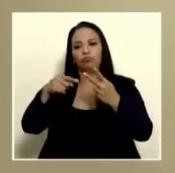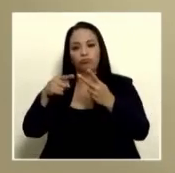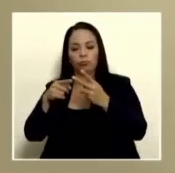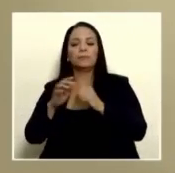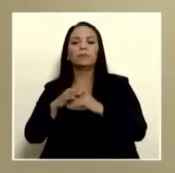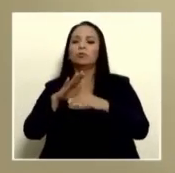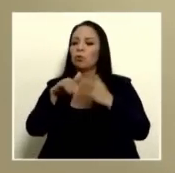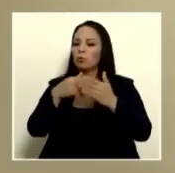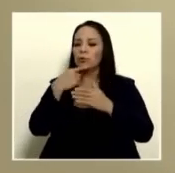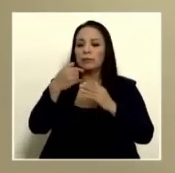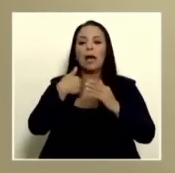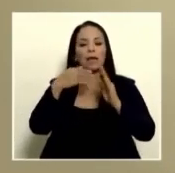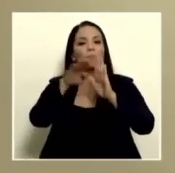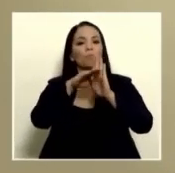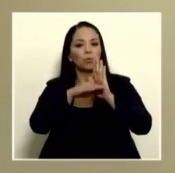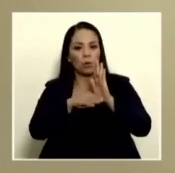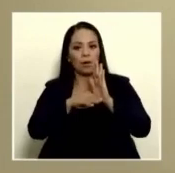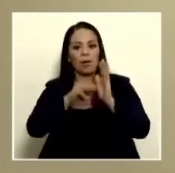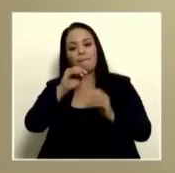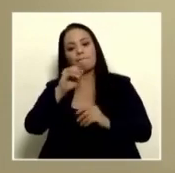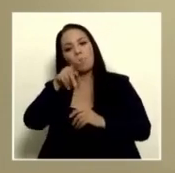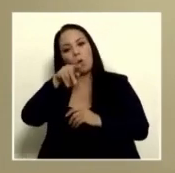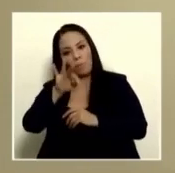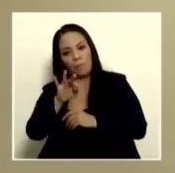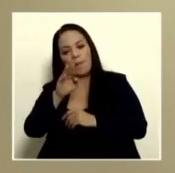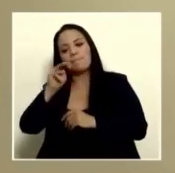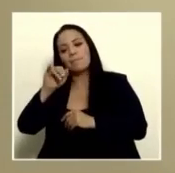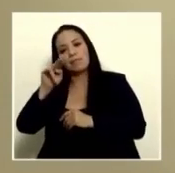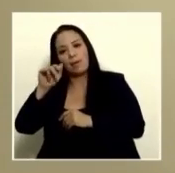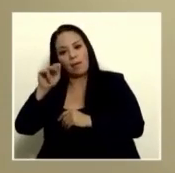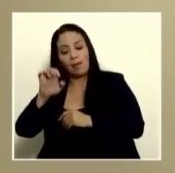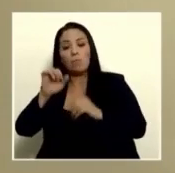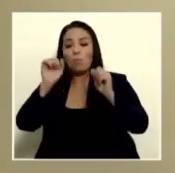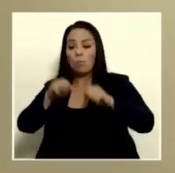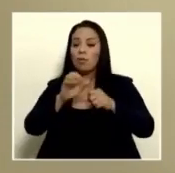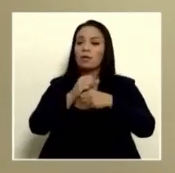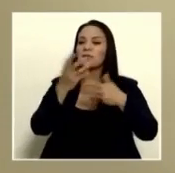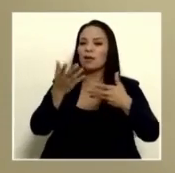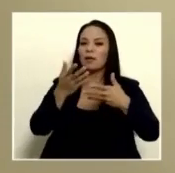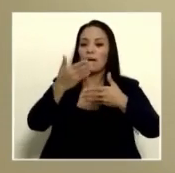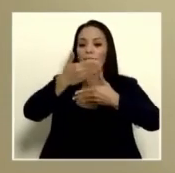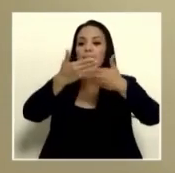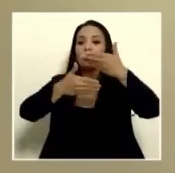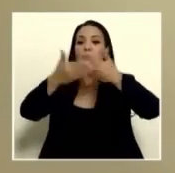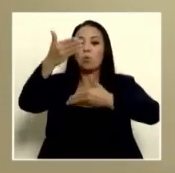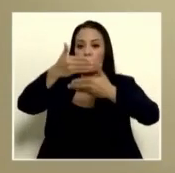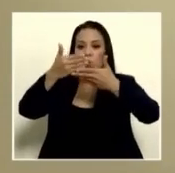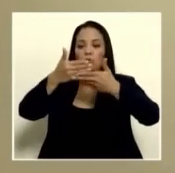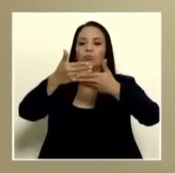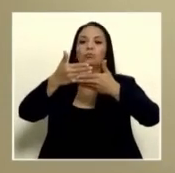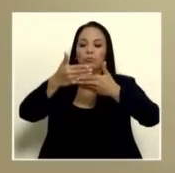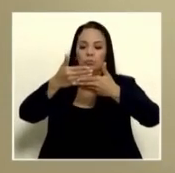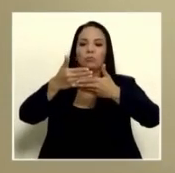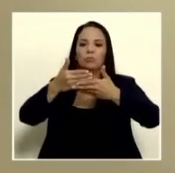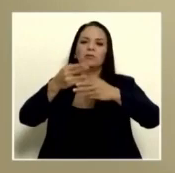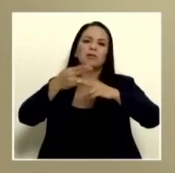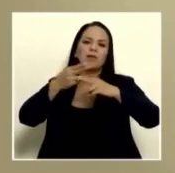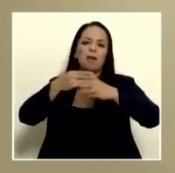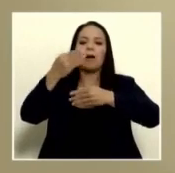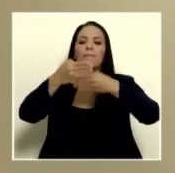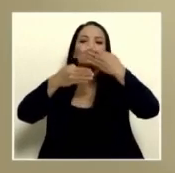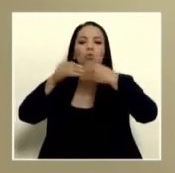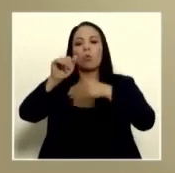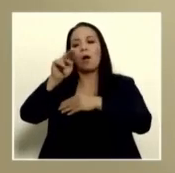mediante el protocolo que hay MOB-MINAE se puede instrumentar lo que se llama muros anclados entonces esa solución es de mutuo